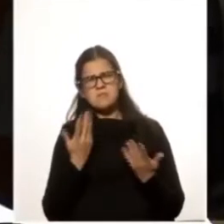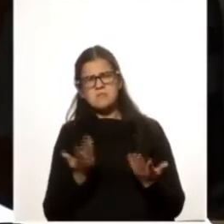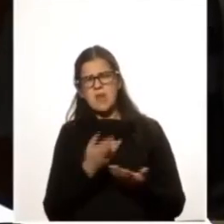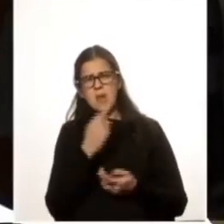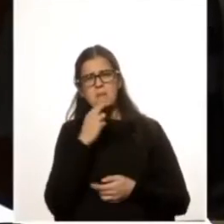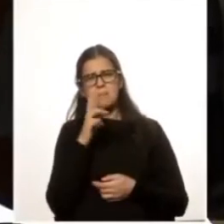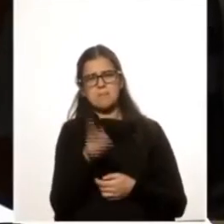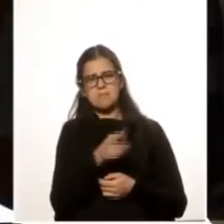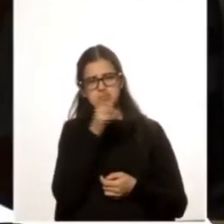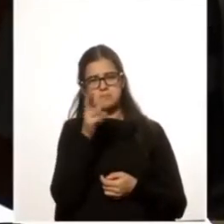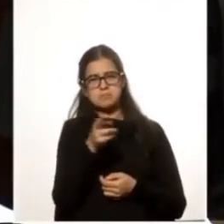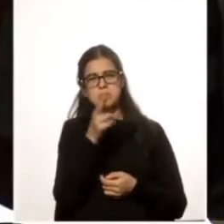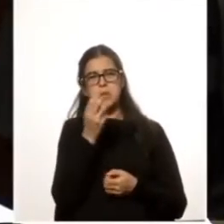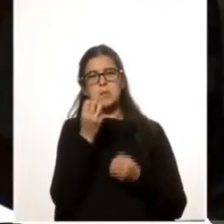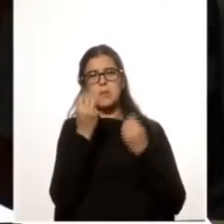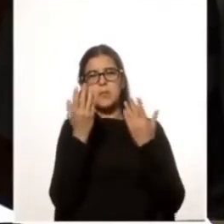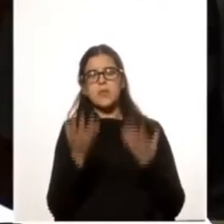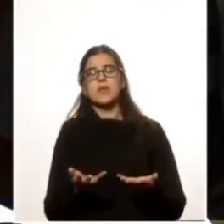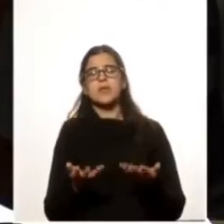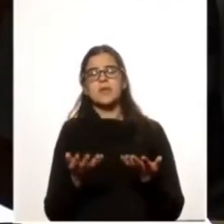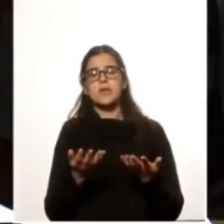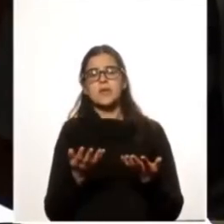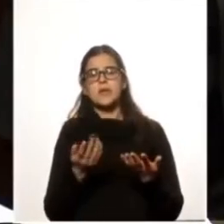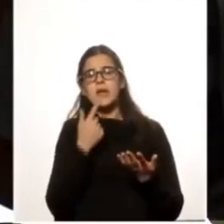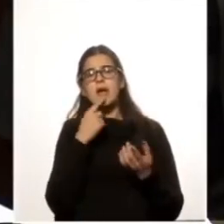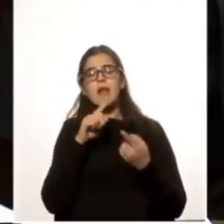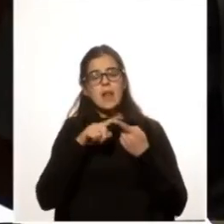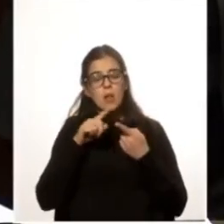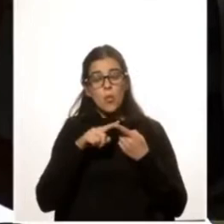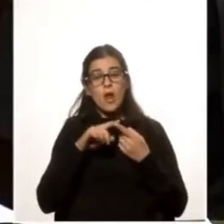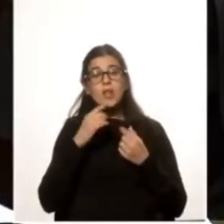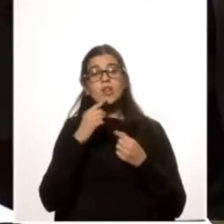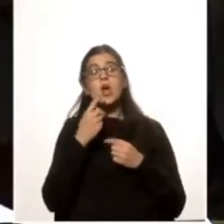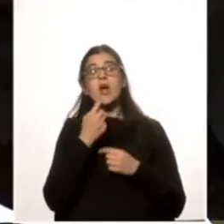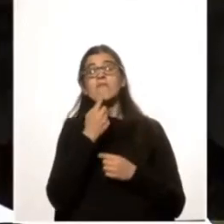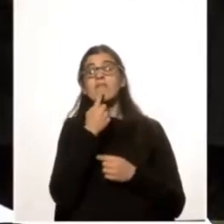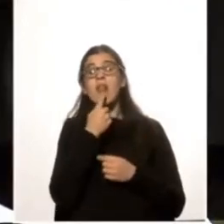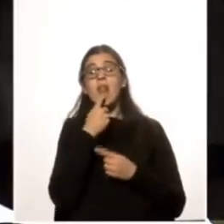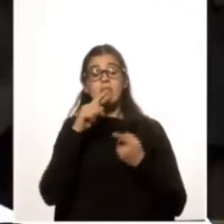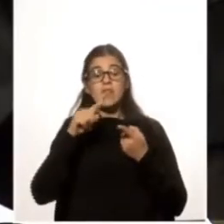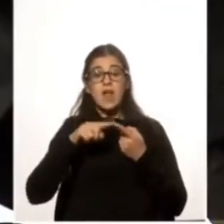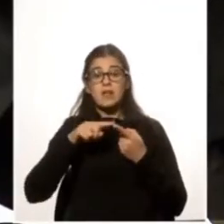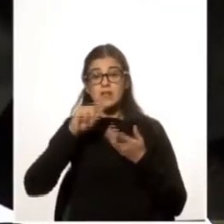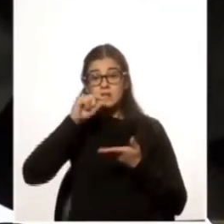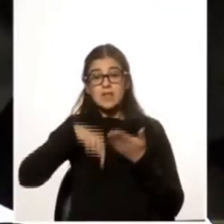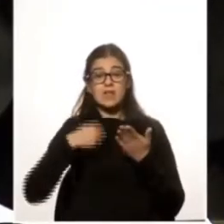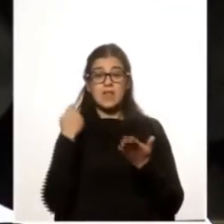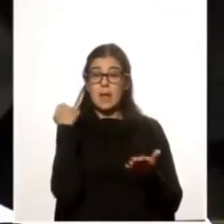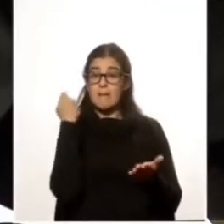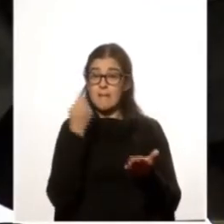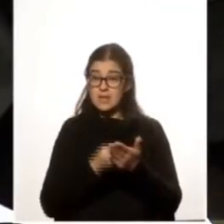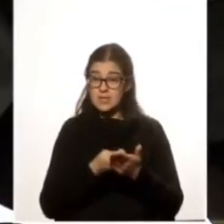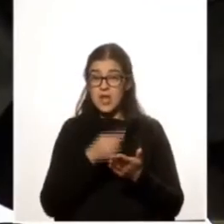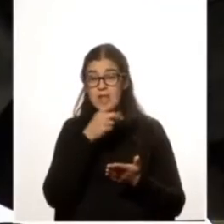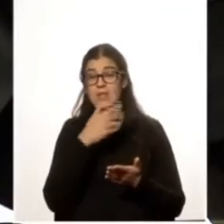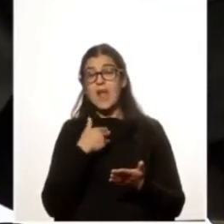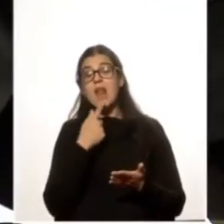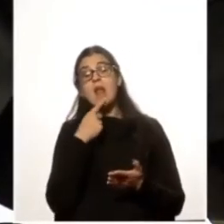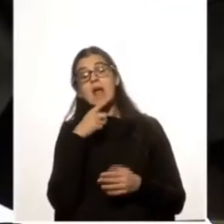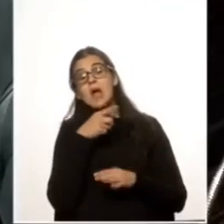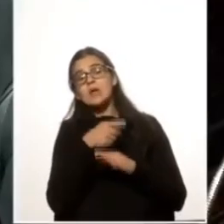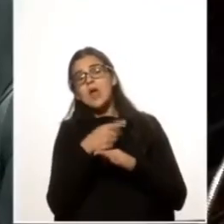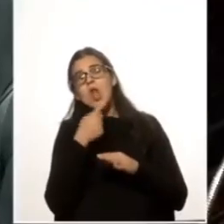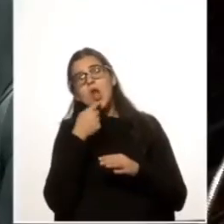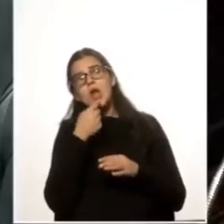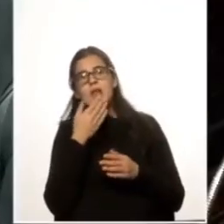porque el acuerdo, tratado con Finlandia de inversiones, el cuestionamiento que le hizo a la